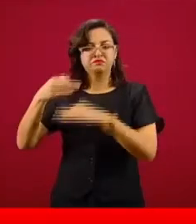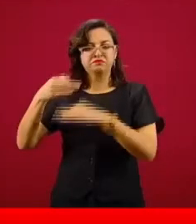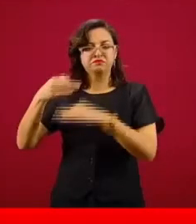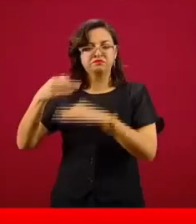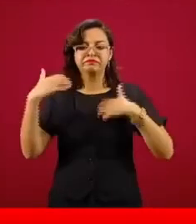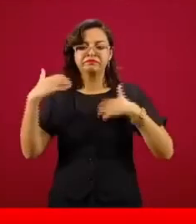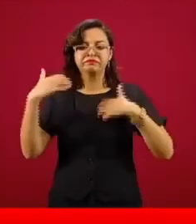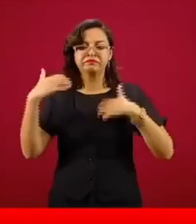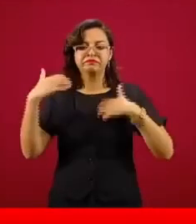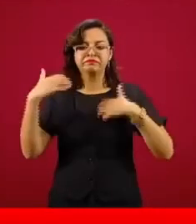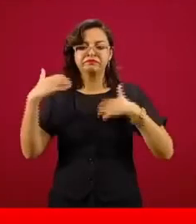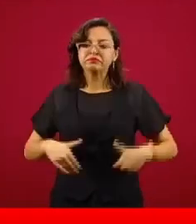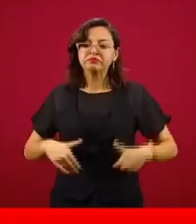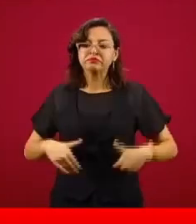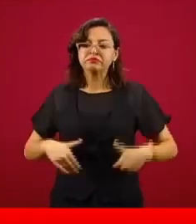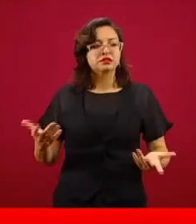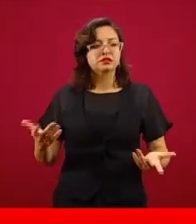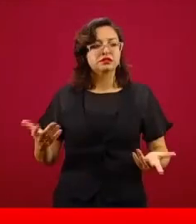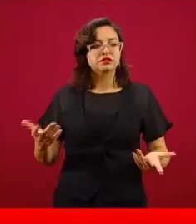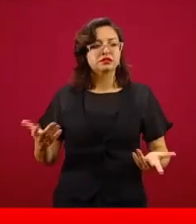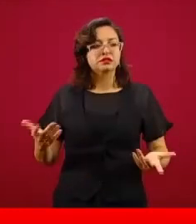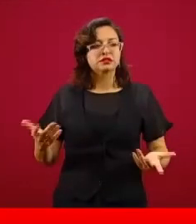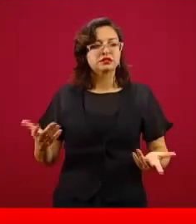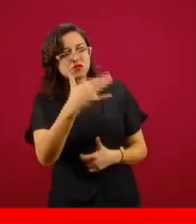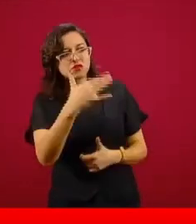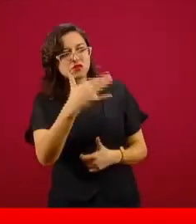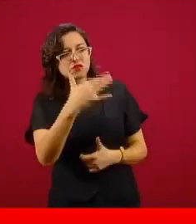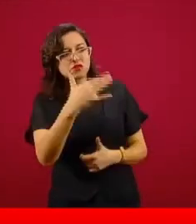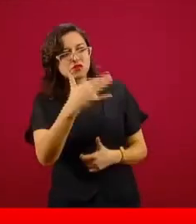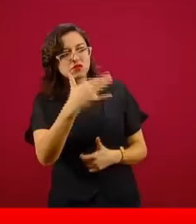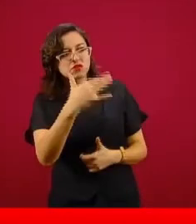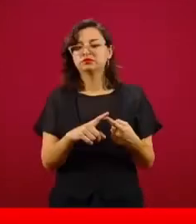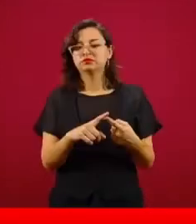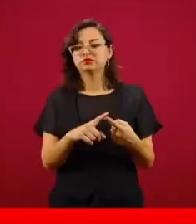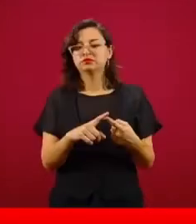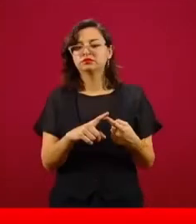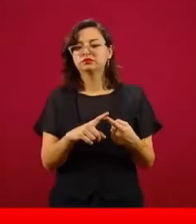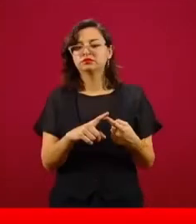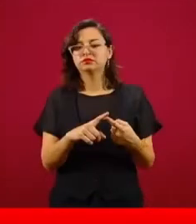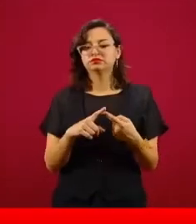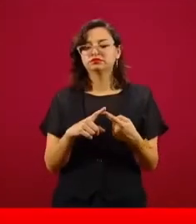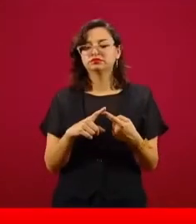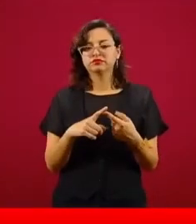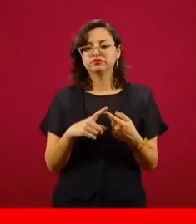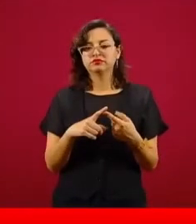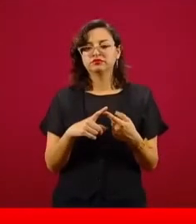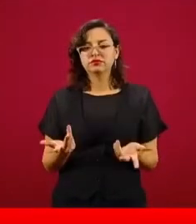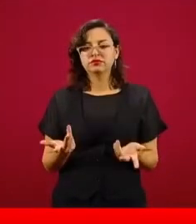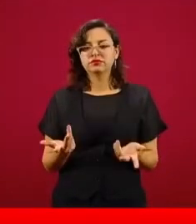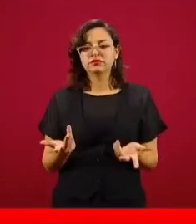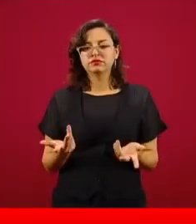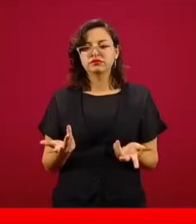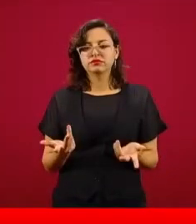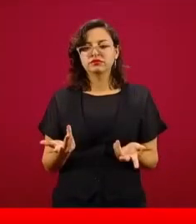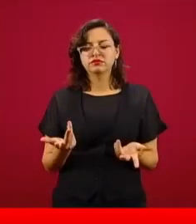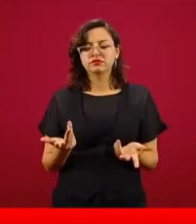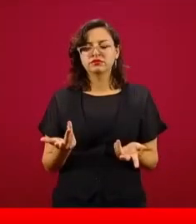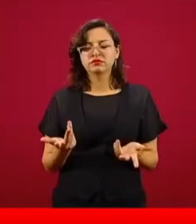Porque ya hay corrupción, no sé si traigo